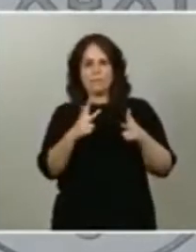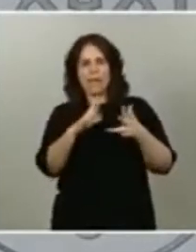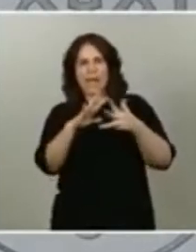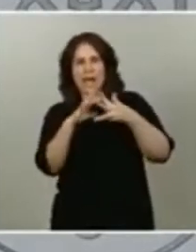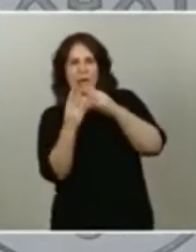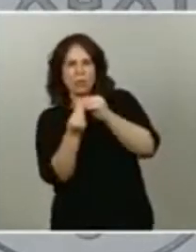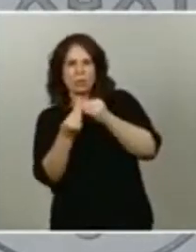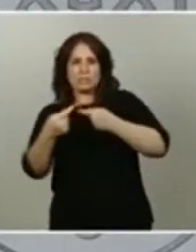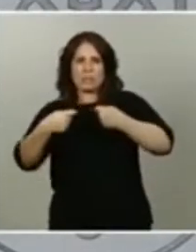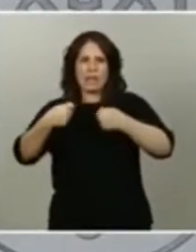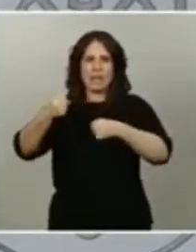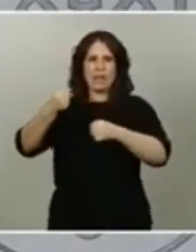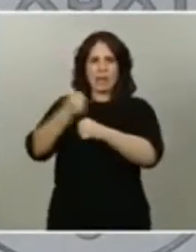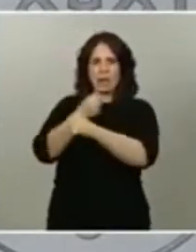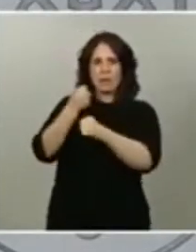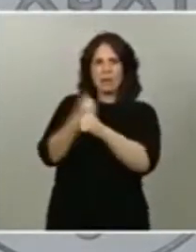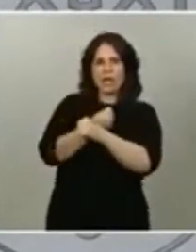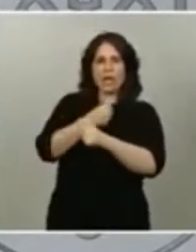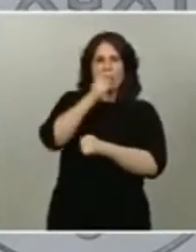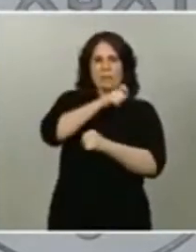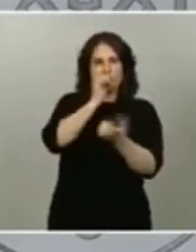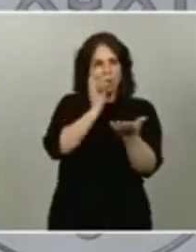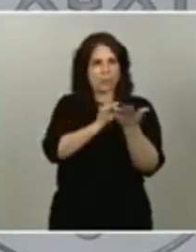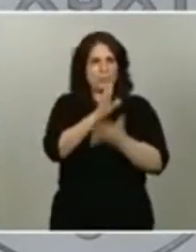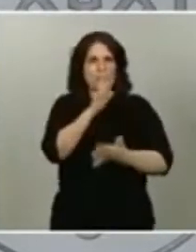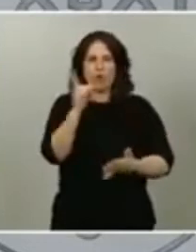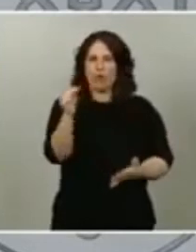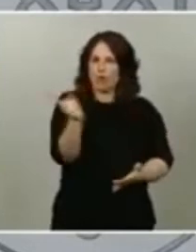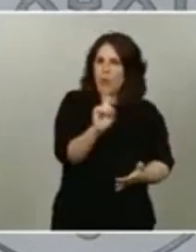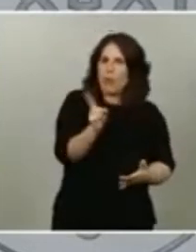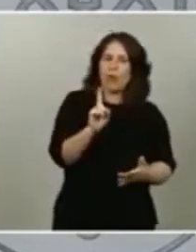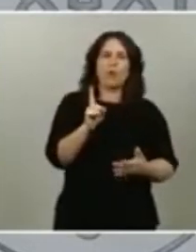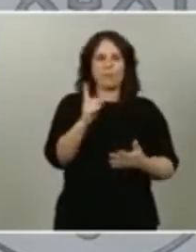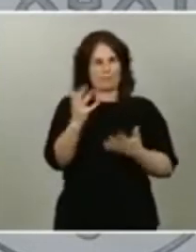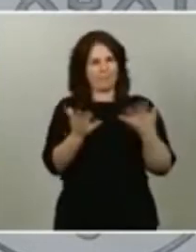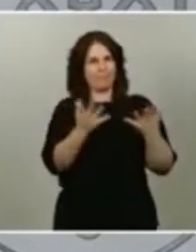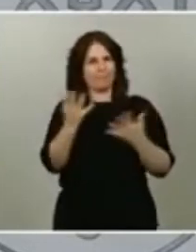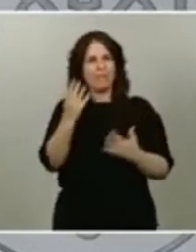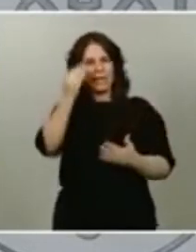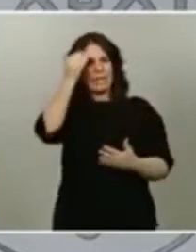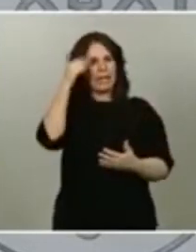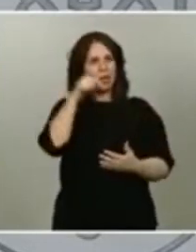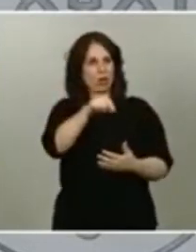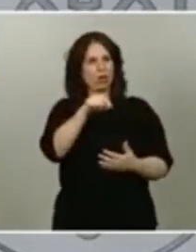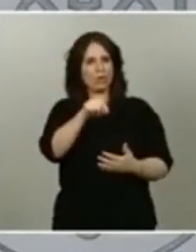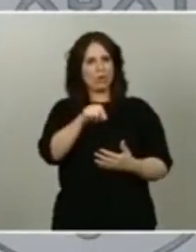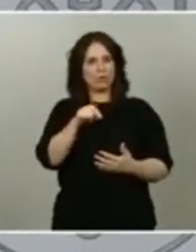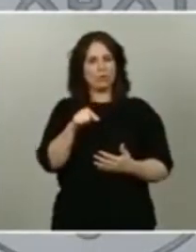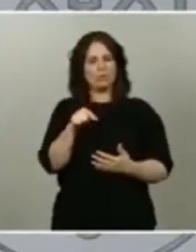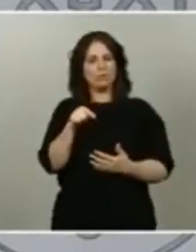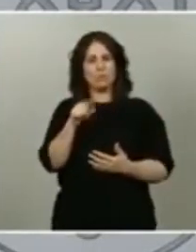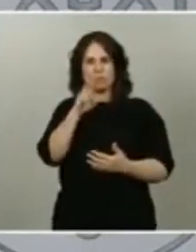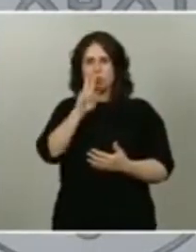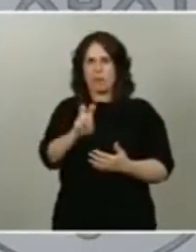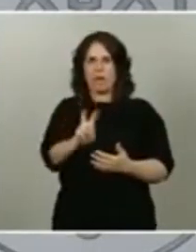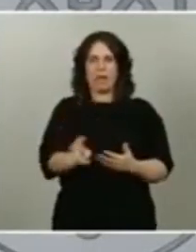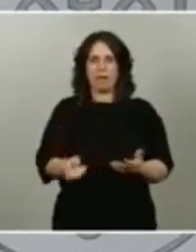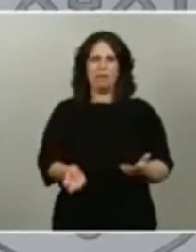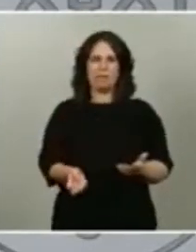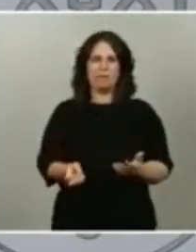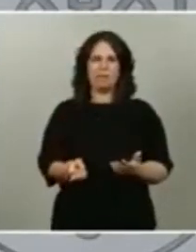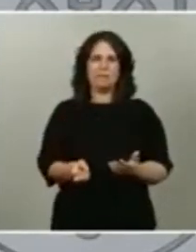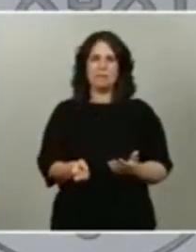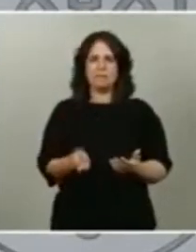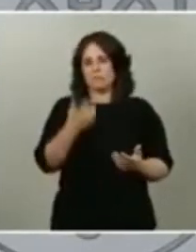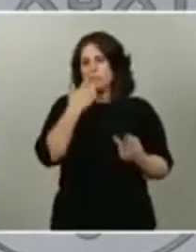necesidad de que las personas sean expulsadas y creo que esa experiencia está siendo de un enorme valor pero como esa el ingreso